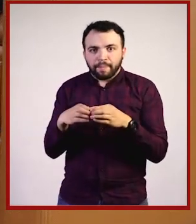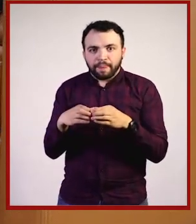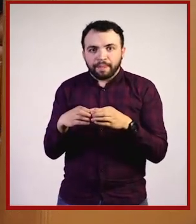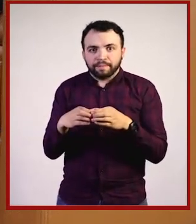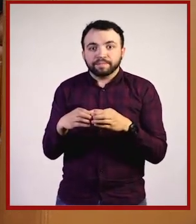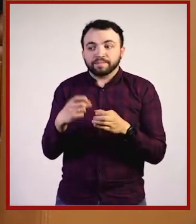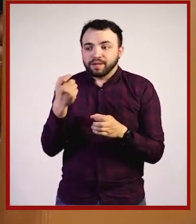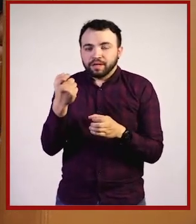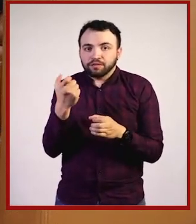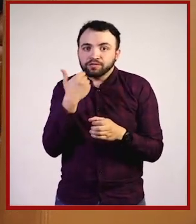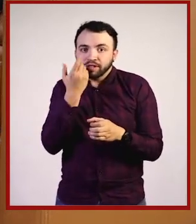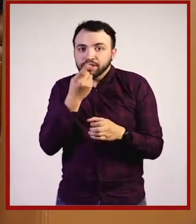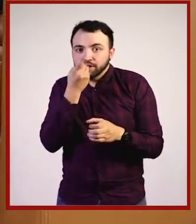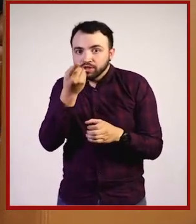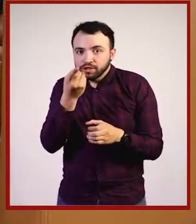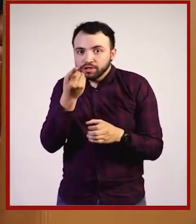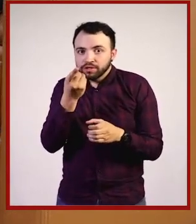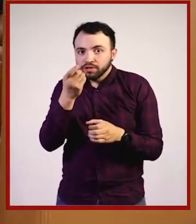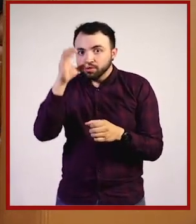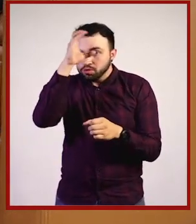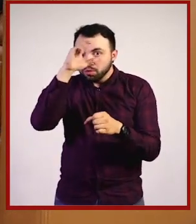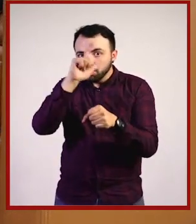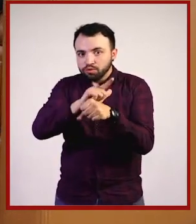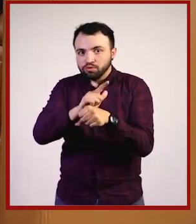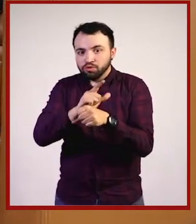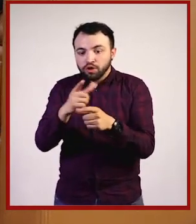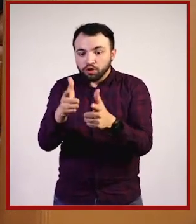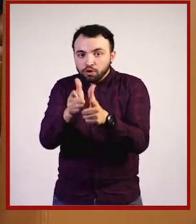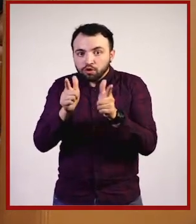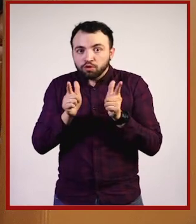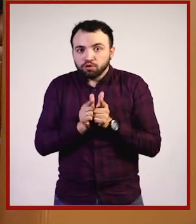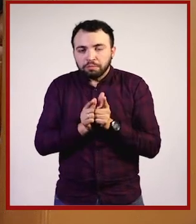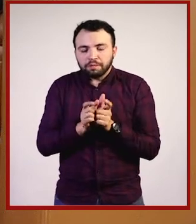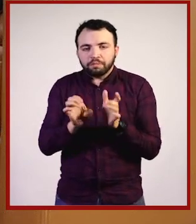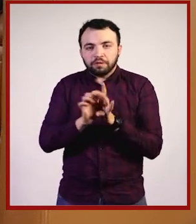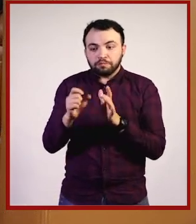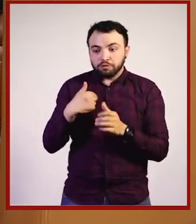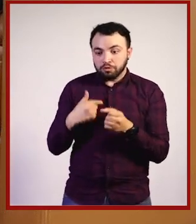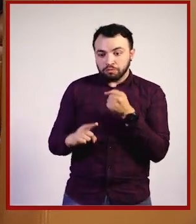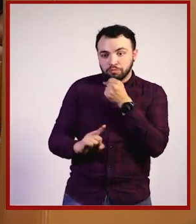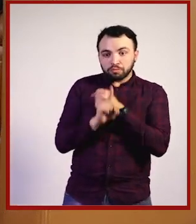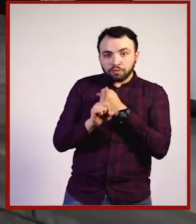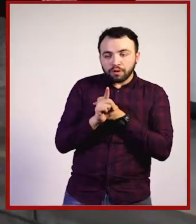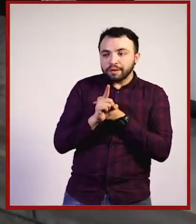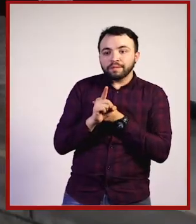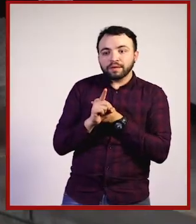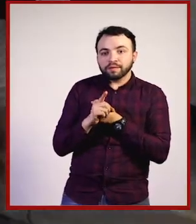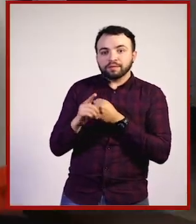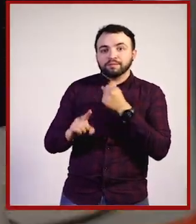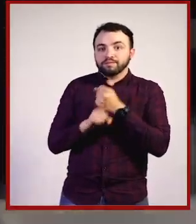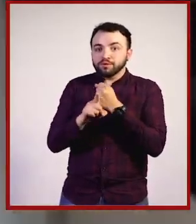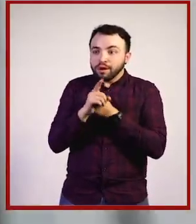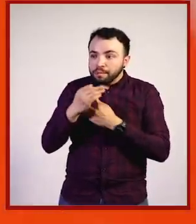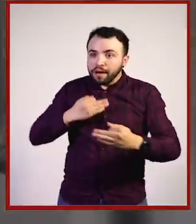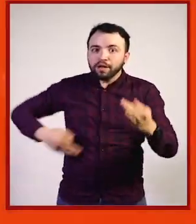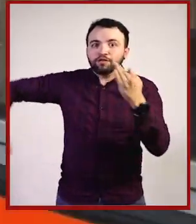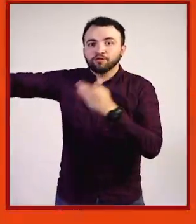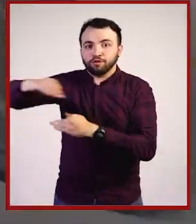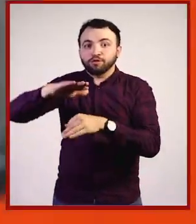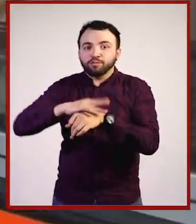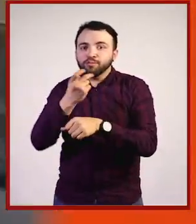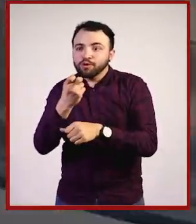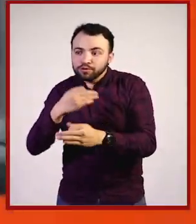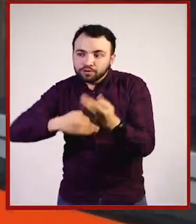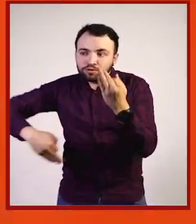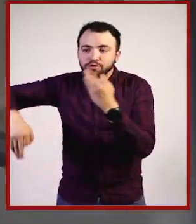tiene que ver con el grupo, con que el problema de uno es el problema de todos. Entonces, esto lo podemos ver en el metro,